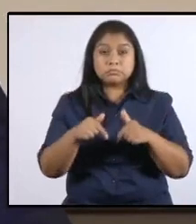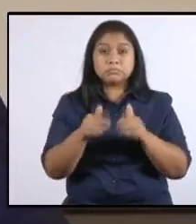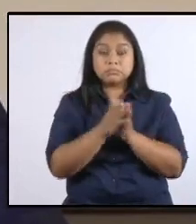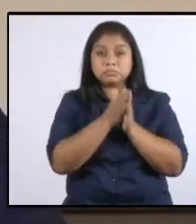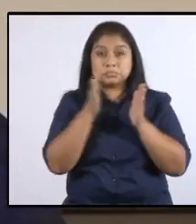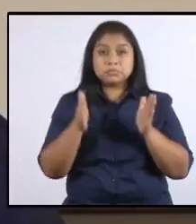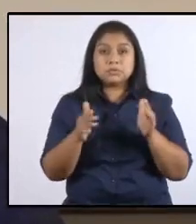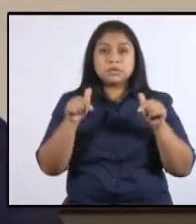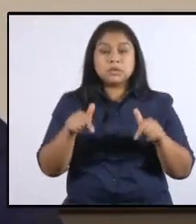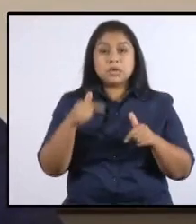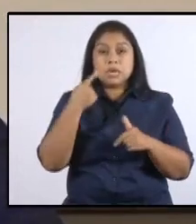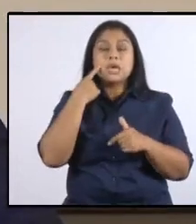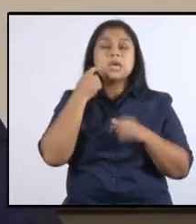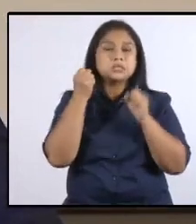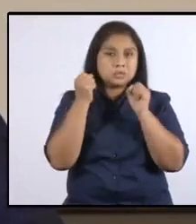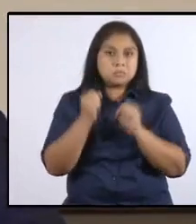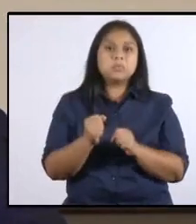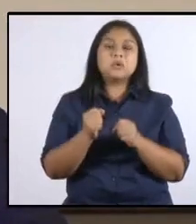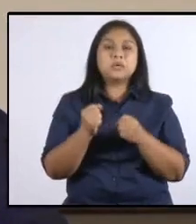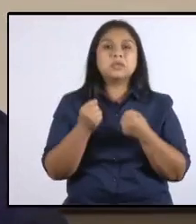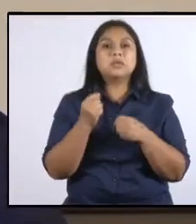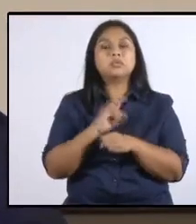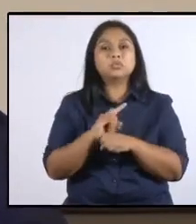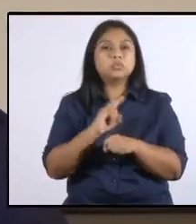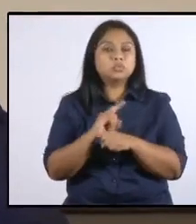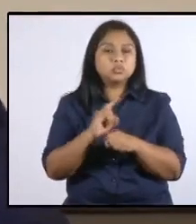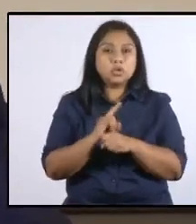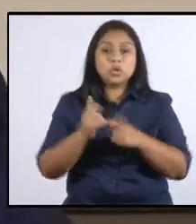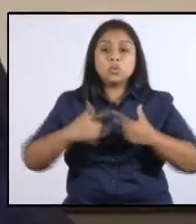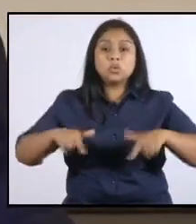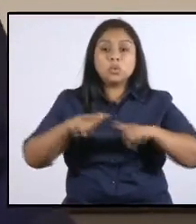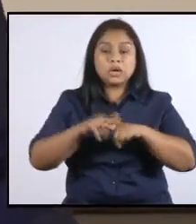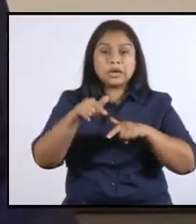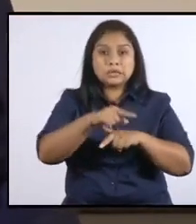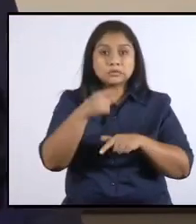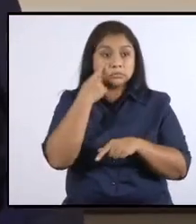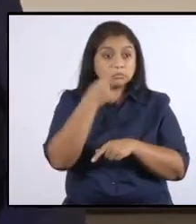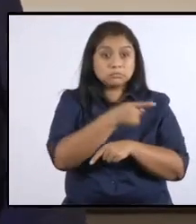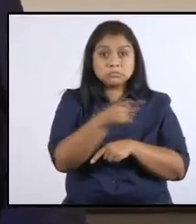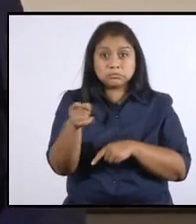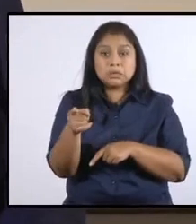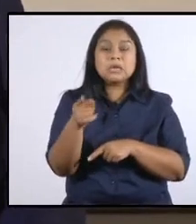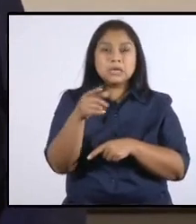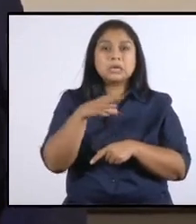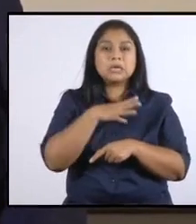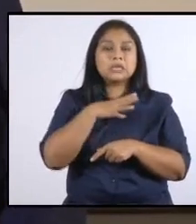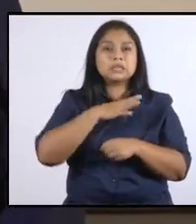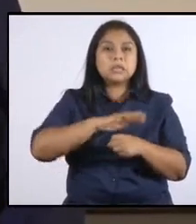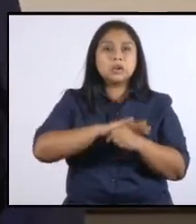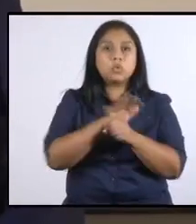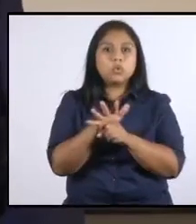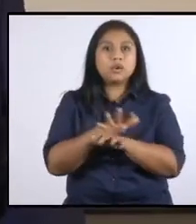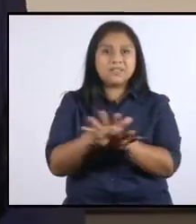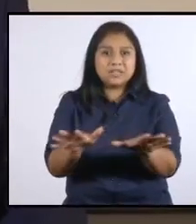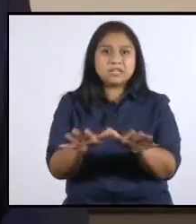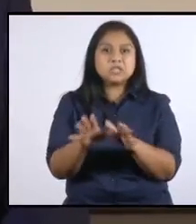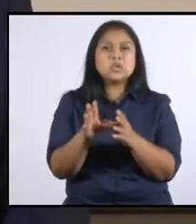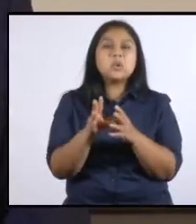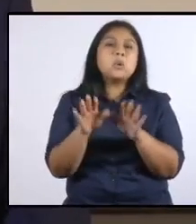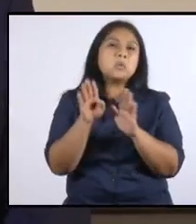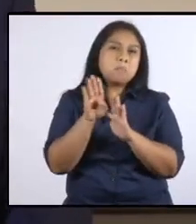se podrán habilitar instalaciones que nos aseguren que las personas que presentan casos de coronavirus leves